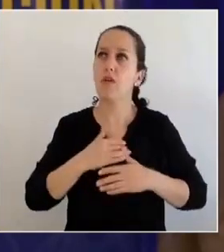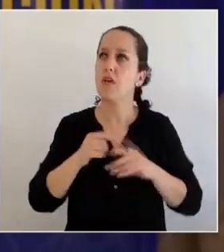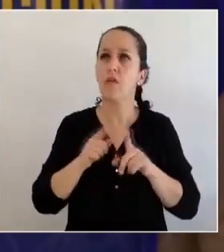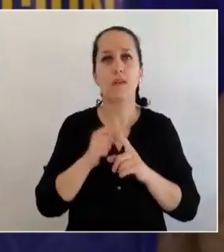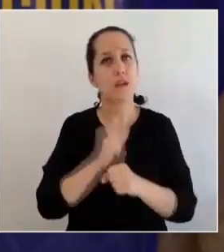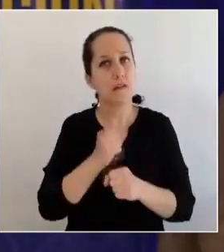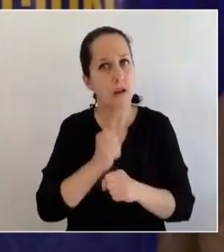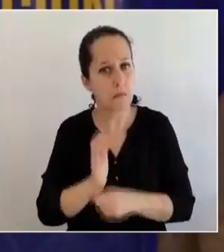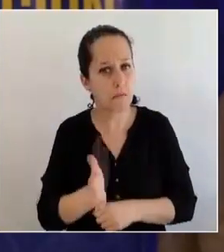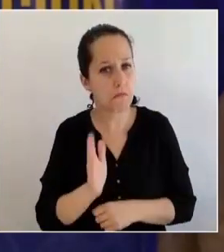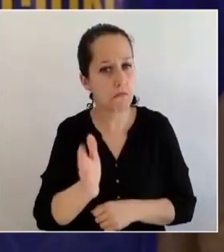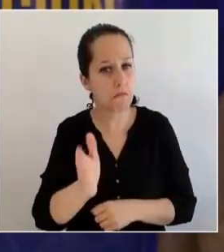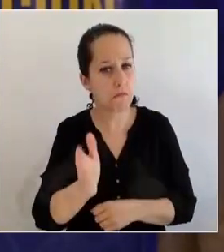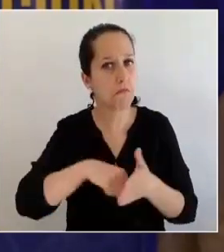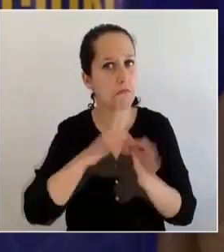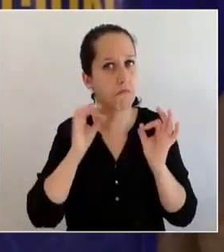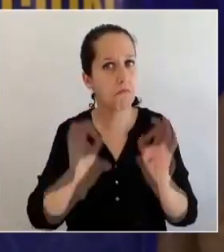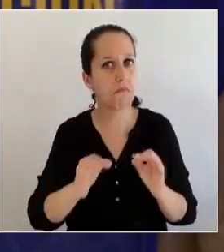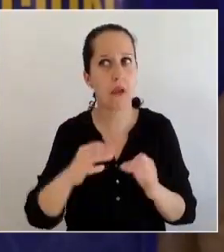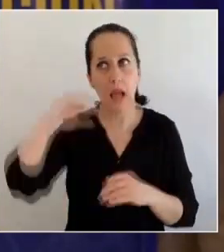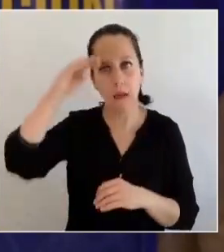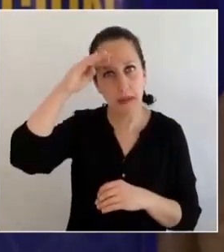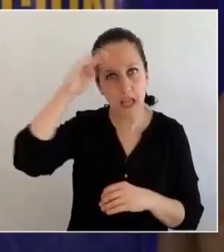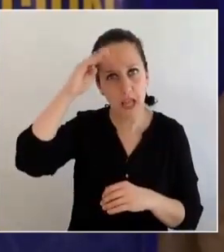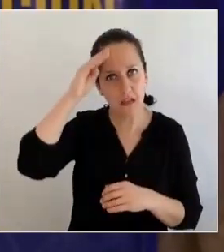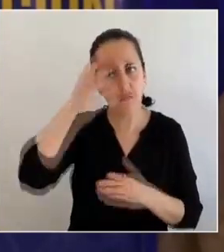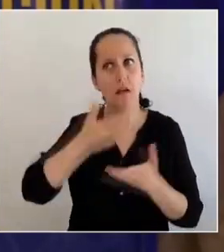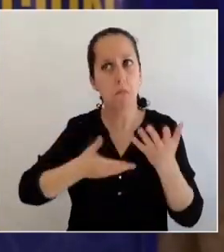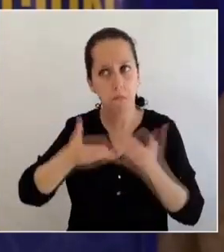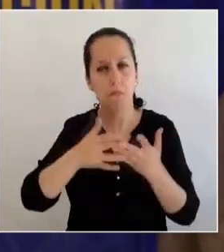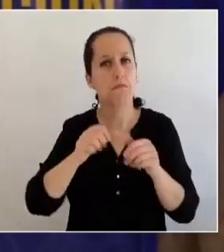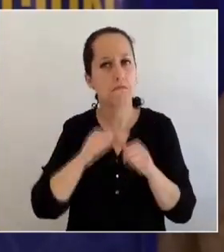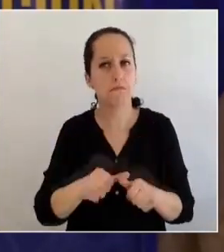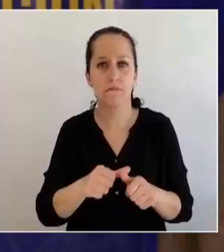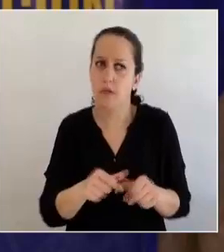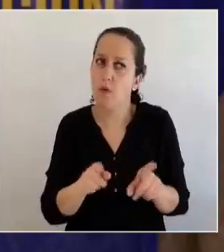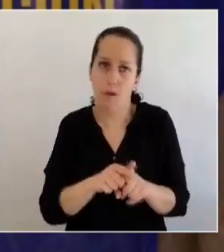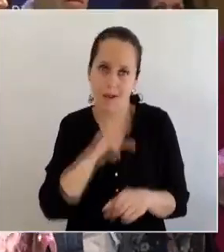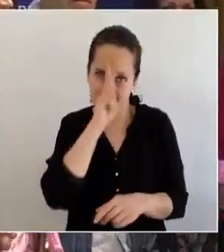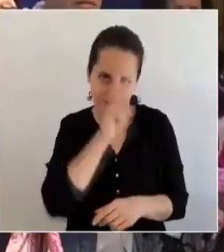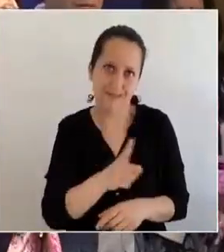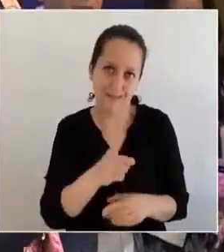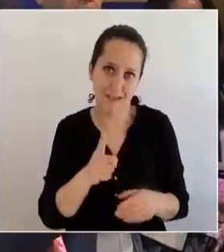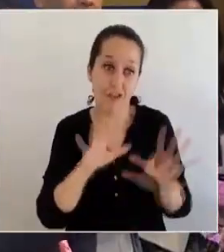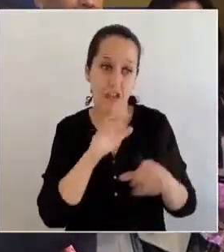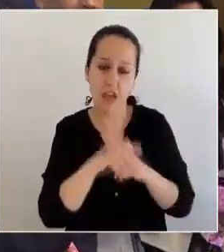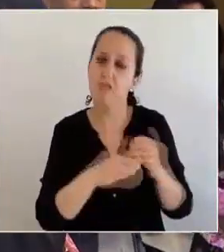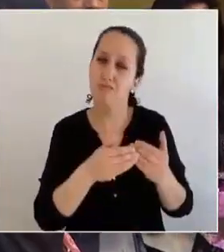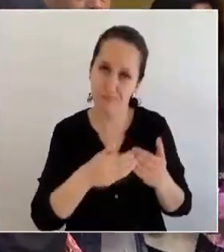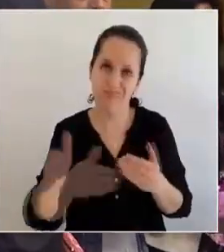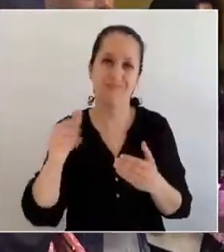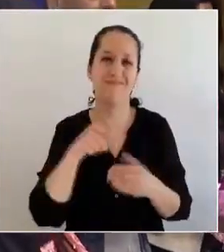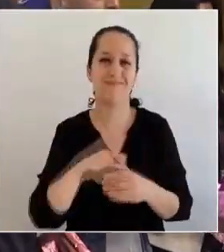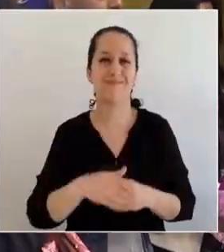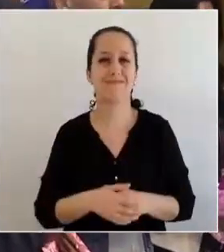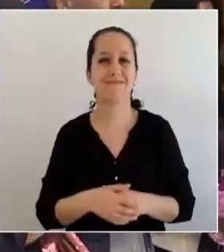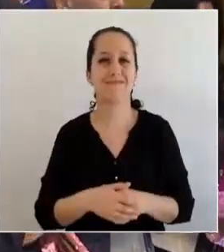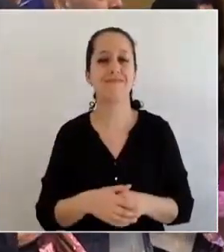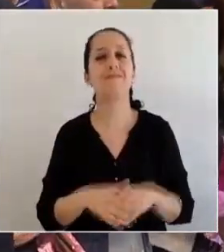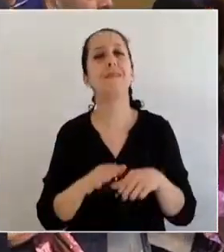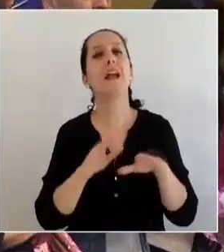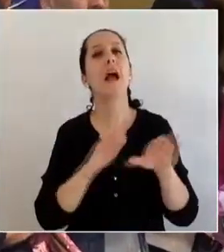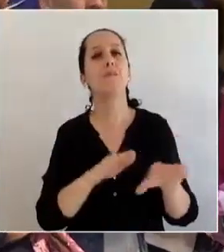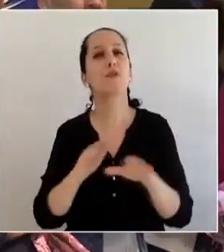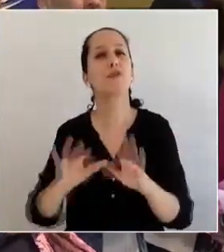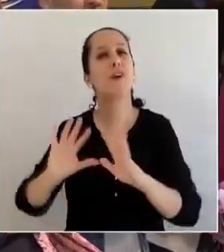tener la estabilidad laboral, tener la experiencia de desempeñarse acá, creo que es digno de destacar. La actividad también contó con el apoyo